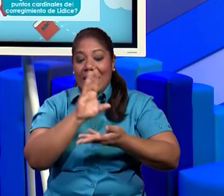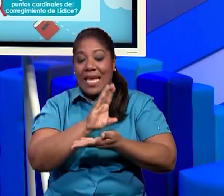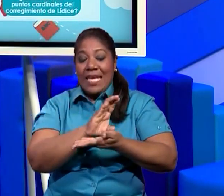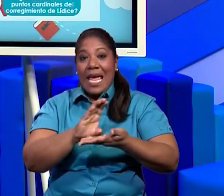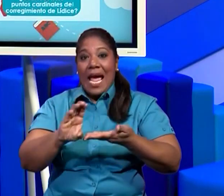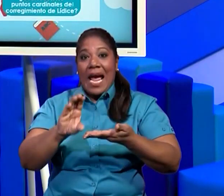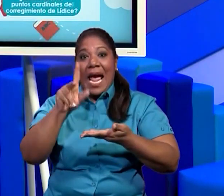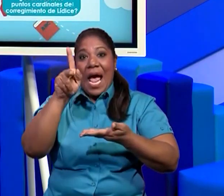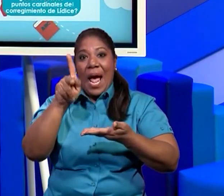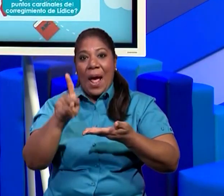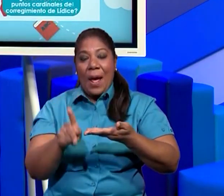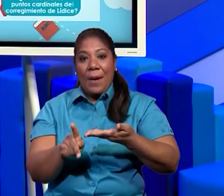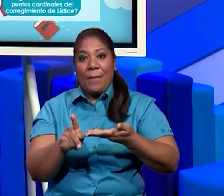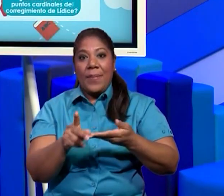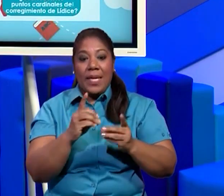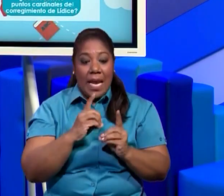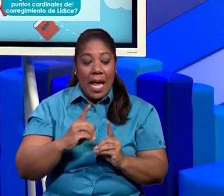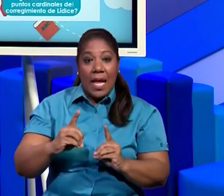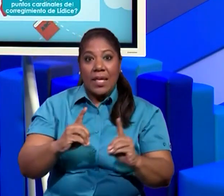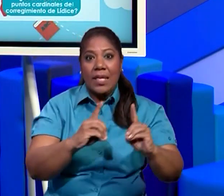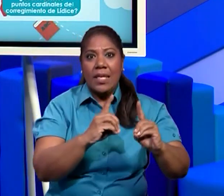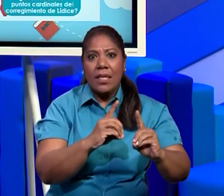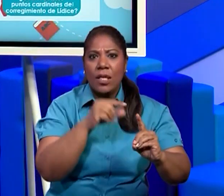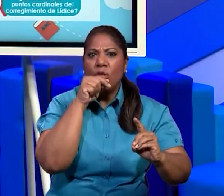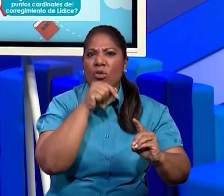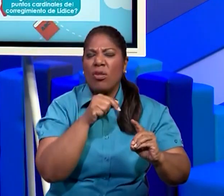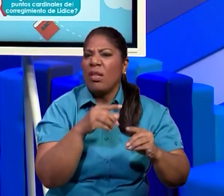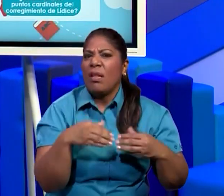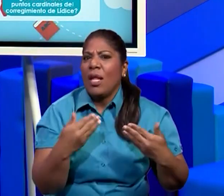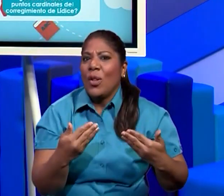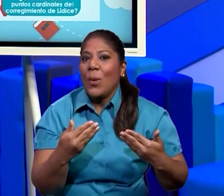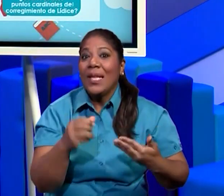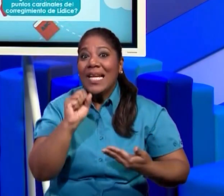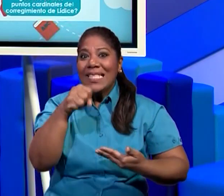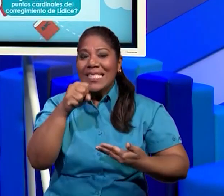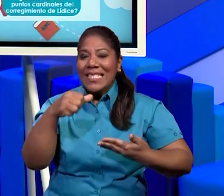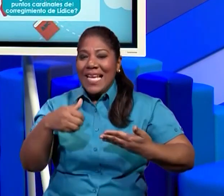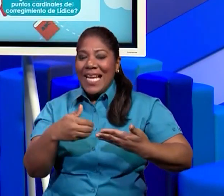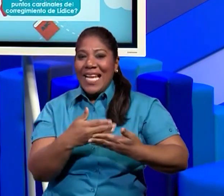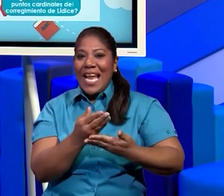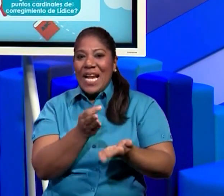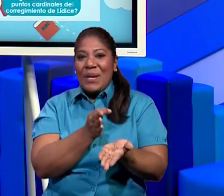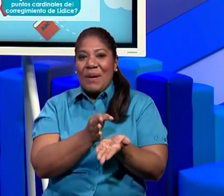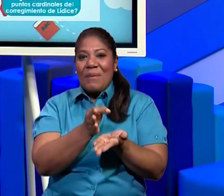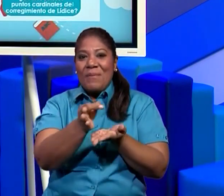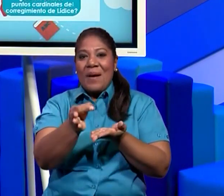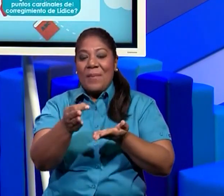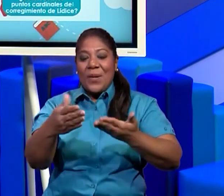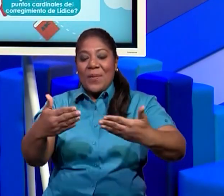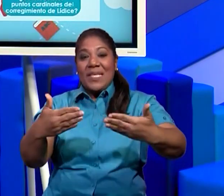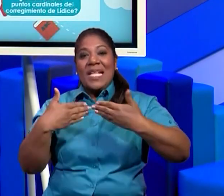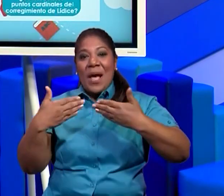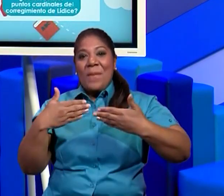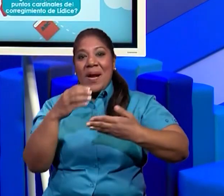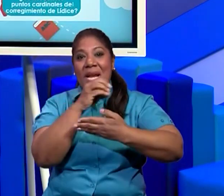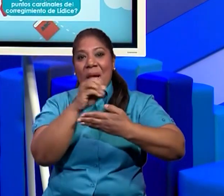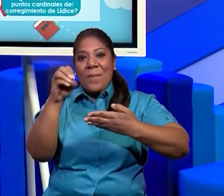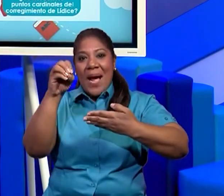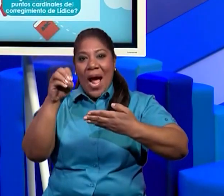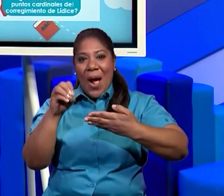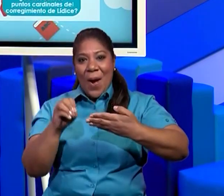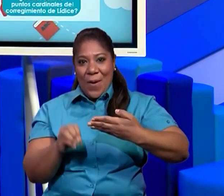la nueva provincia. ¿Y cuál es la nueva provincia? La provincia de Panamá Oeste.